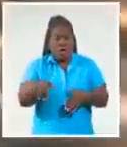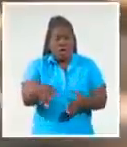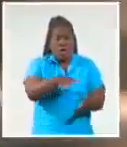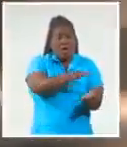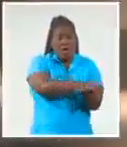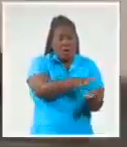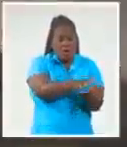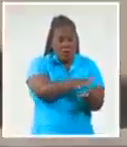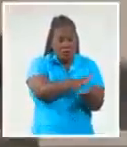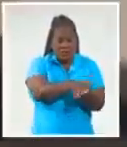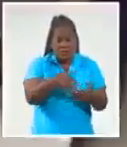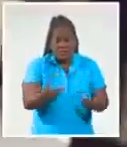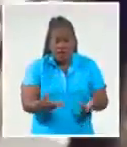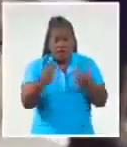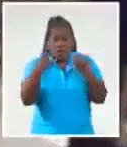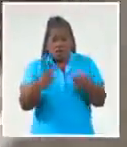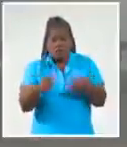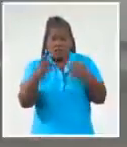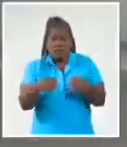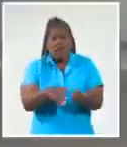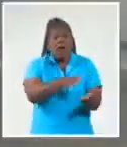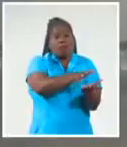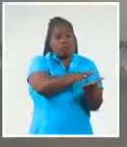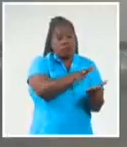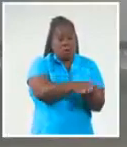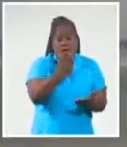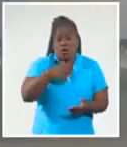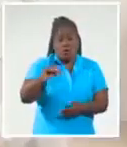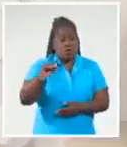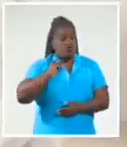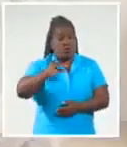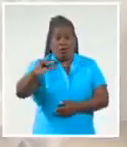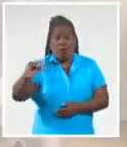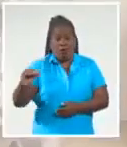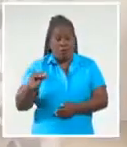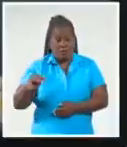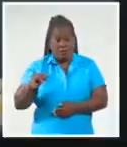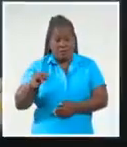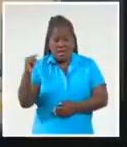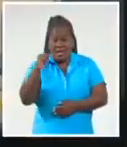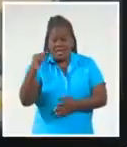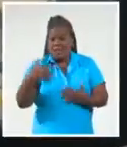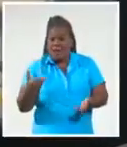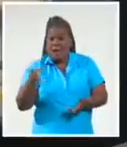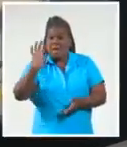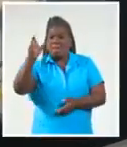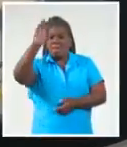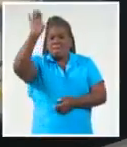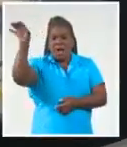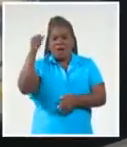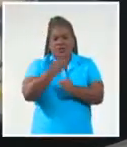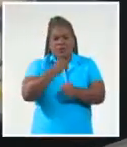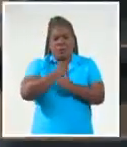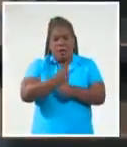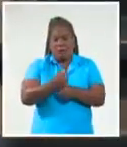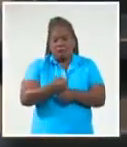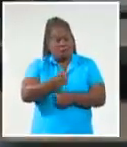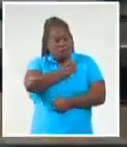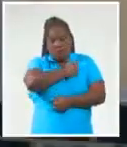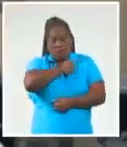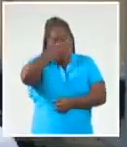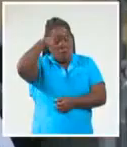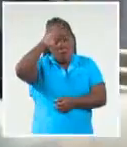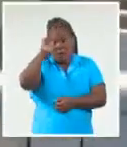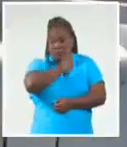cifras millonarias por cobrar como consecuencia de la negativa de varios bancos para trabajar con Cuba. Todo